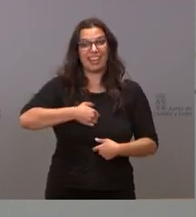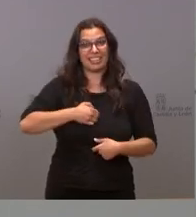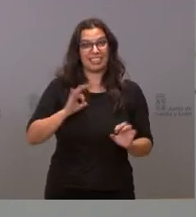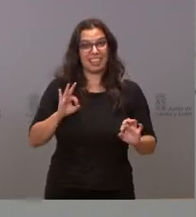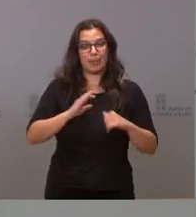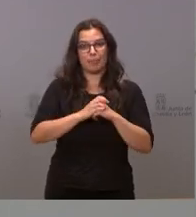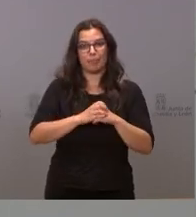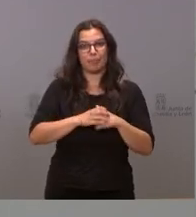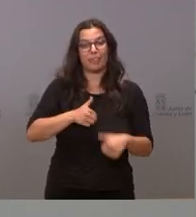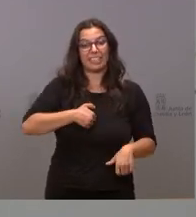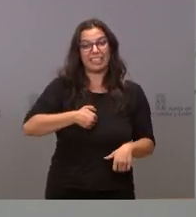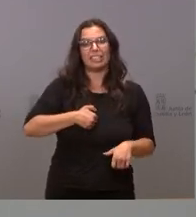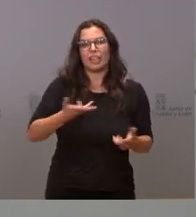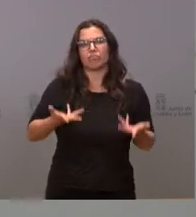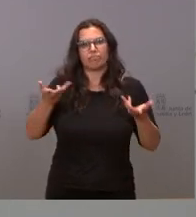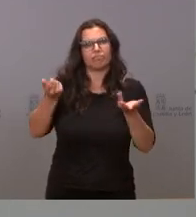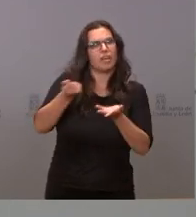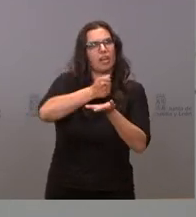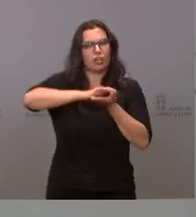la hemos hecho gratuita.